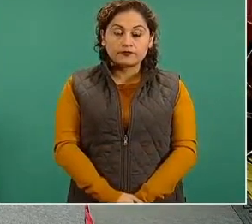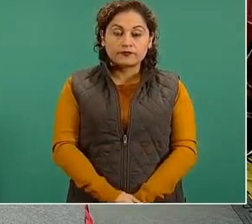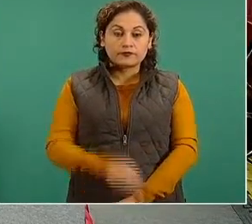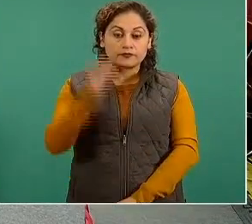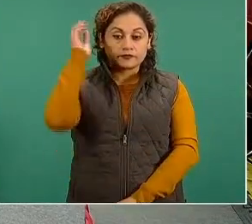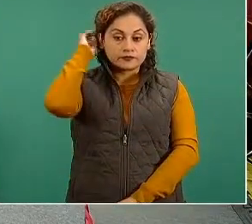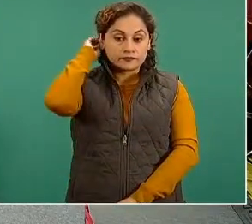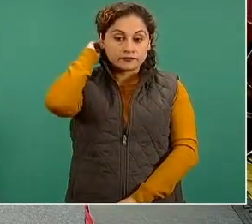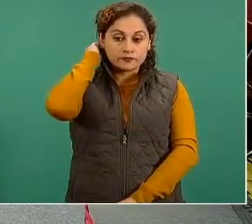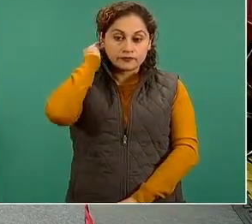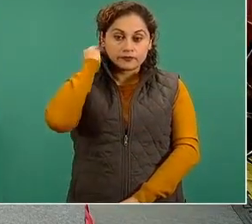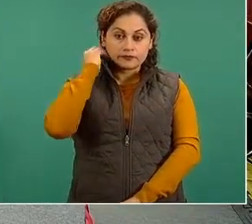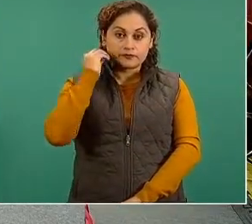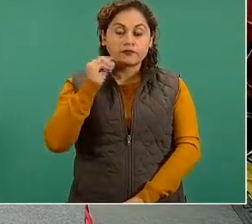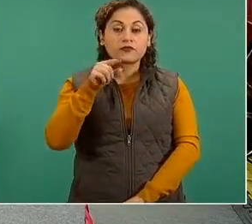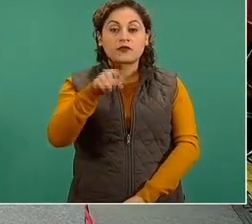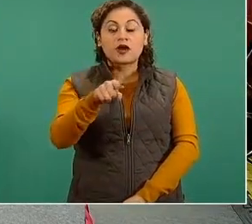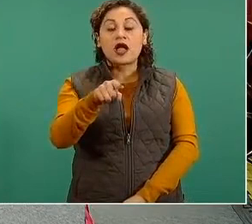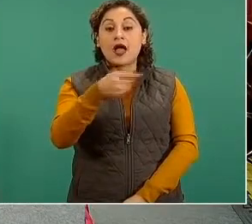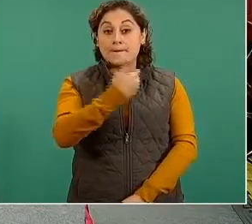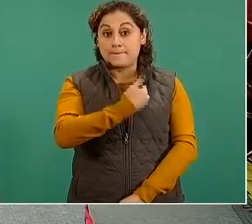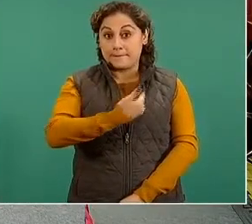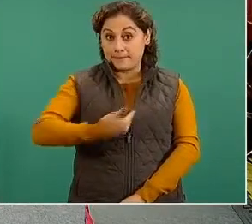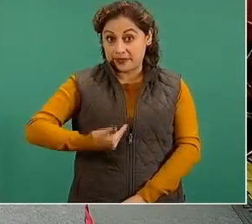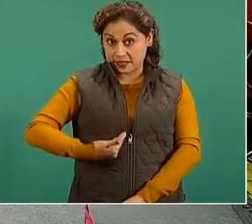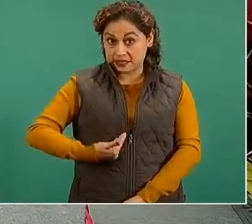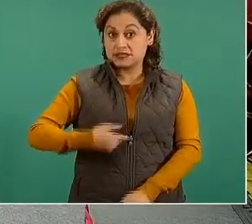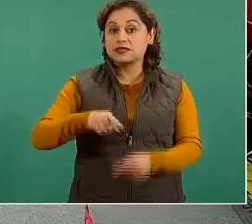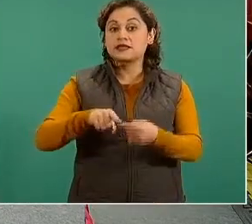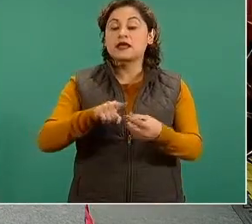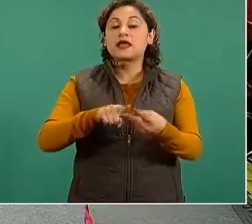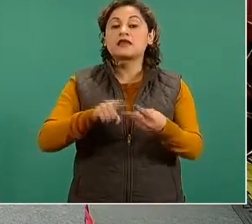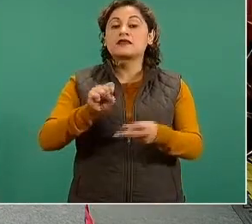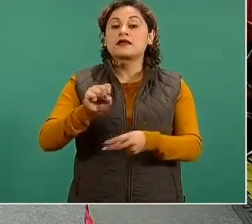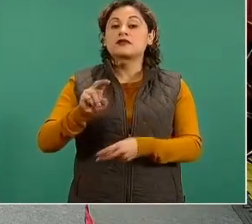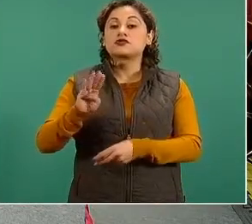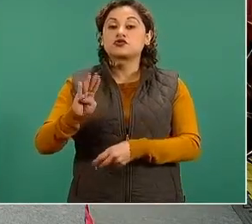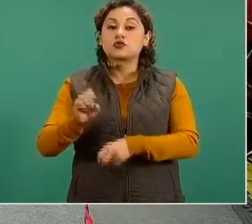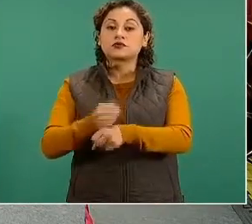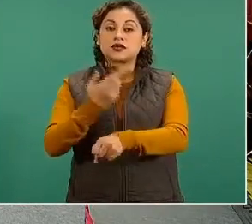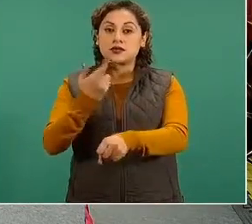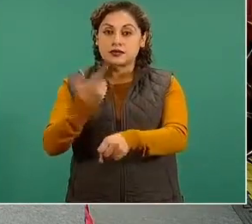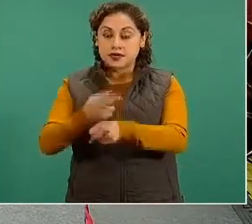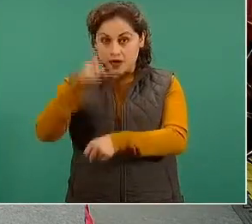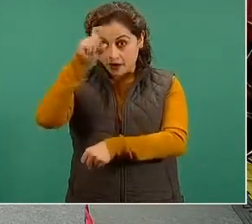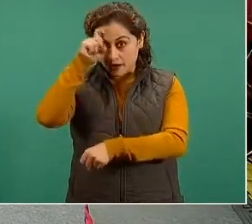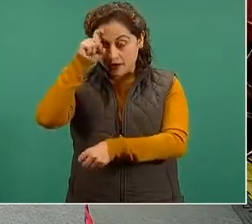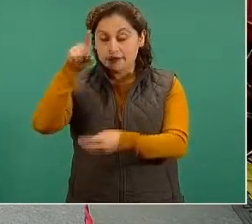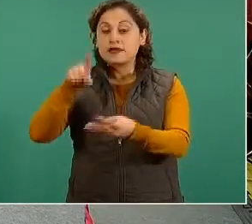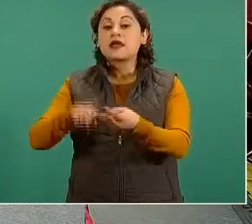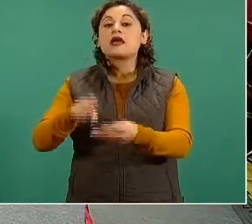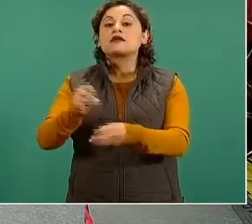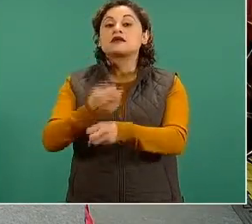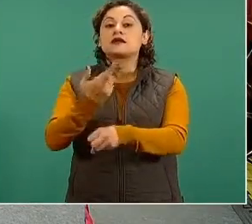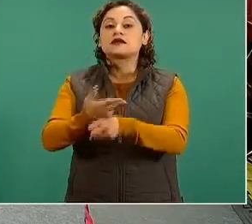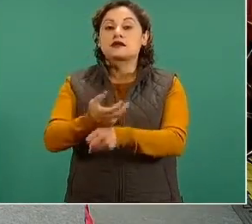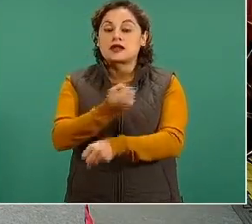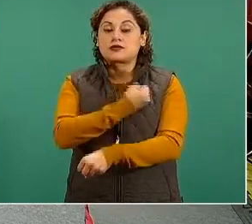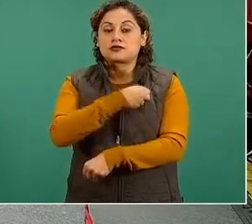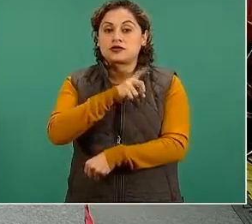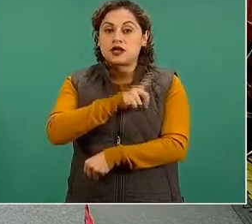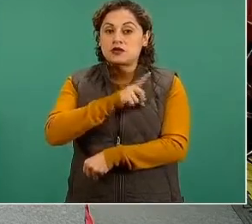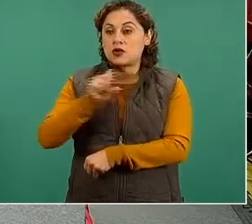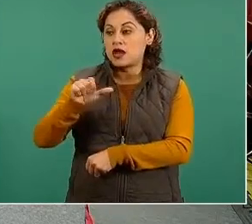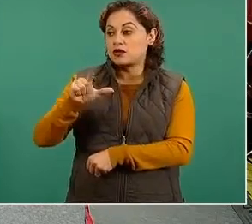Fue el presidente mismo, el subsecretario López-Gatell, el secretario de Salud Jorge Alcocer el que recibió esta